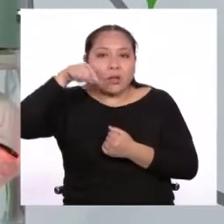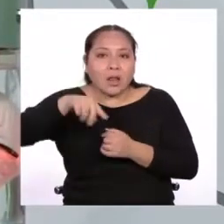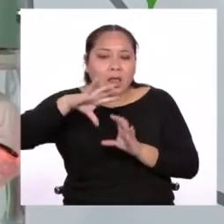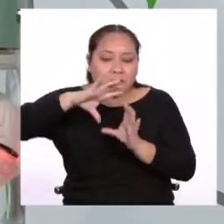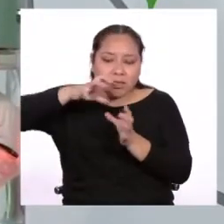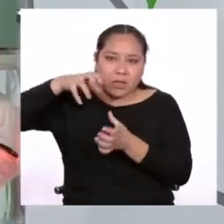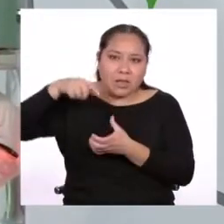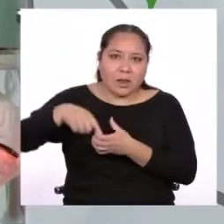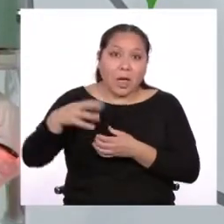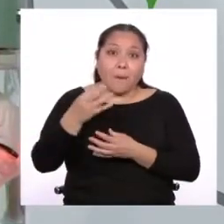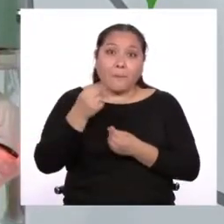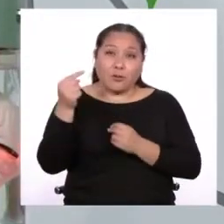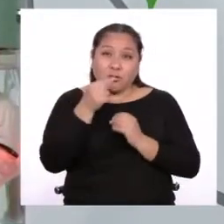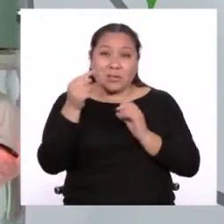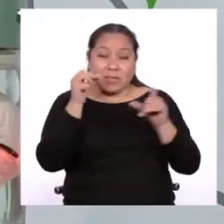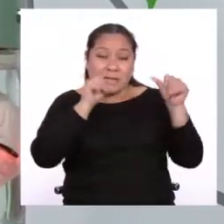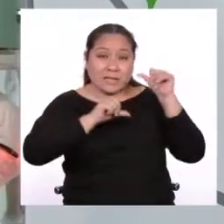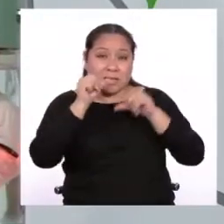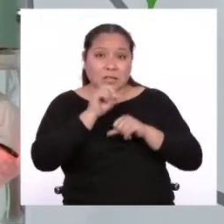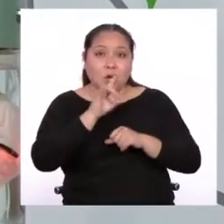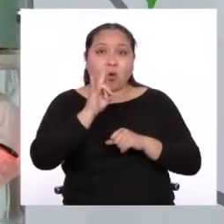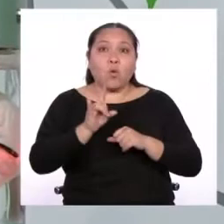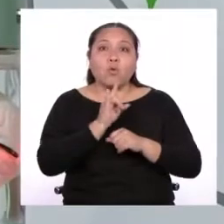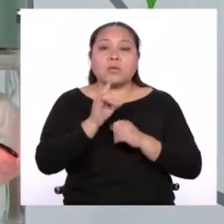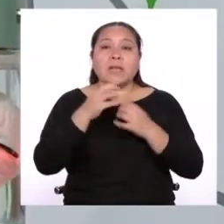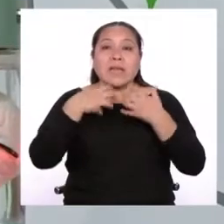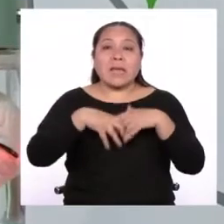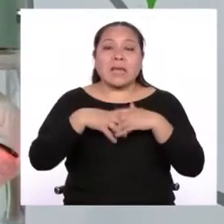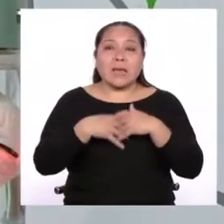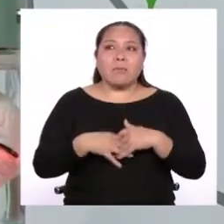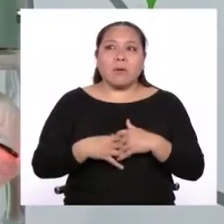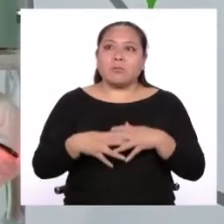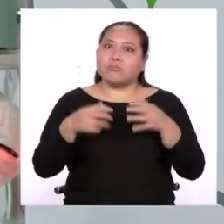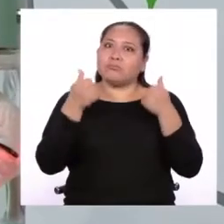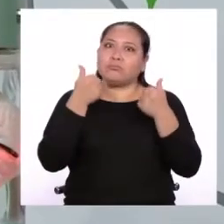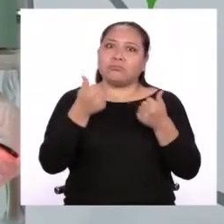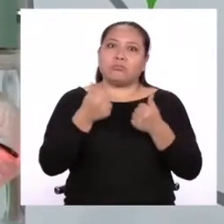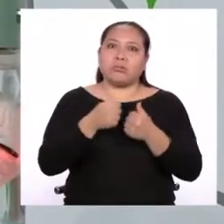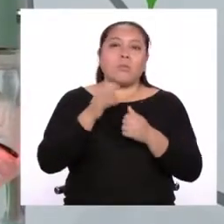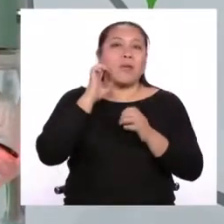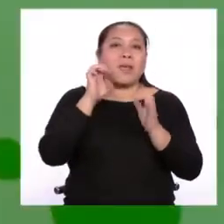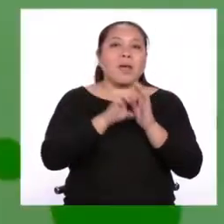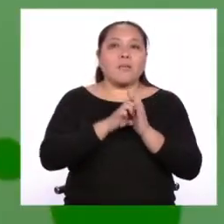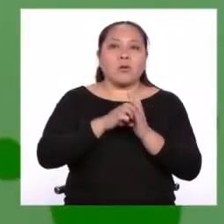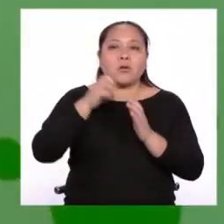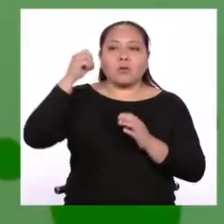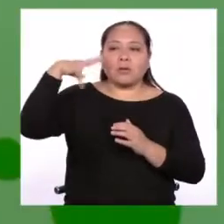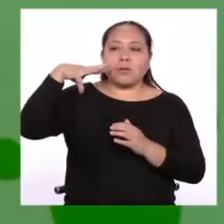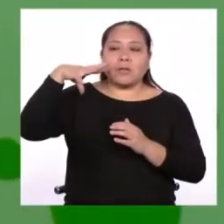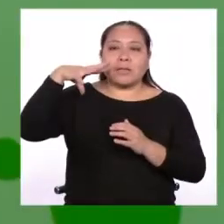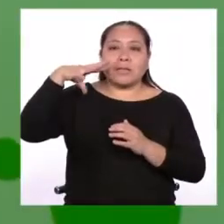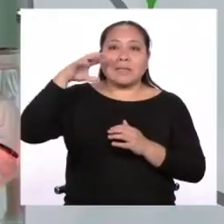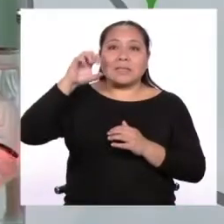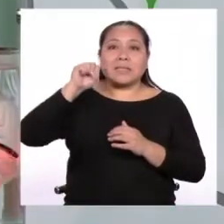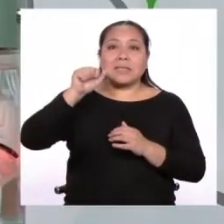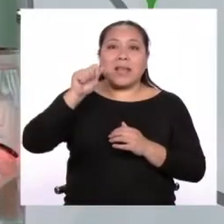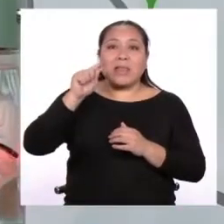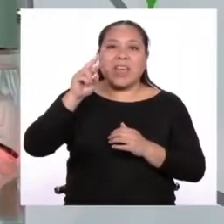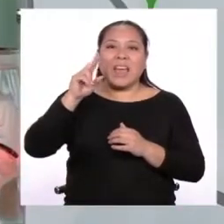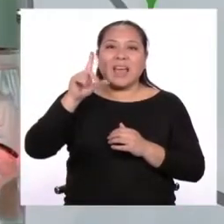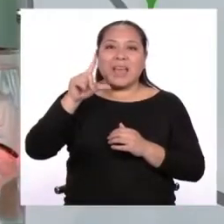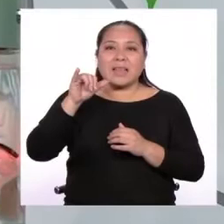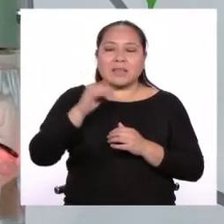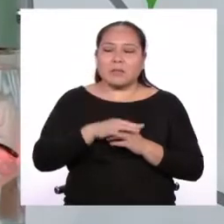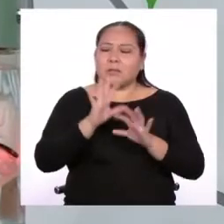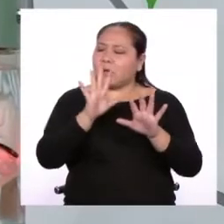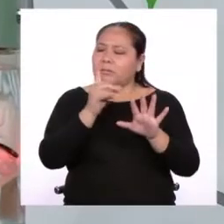muchas de estas ciencias utilizan equipos súper modernos como satélites para calcular... Espera, espera, espera. No entiendo. Si antes